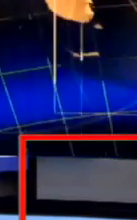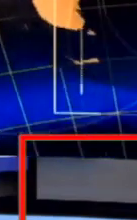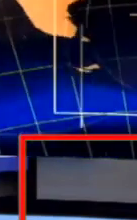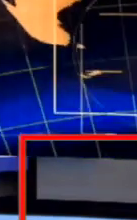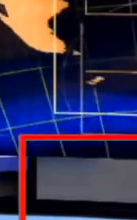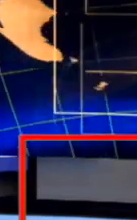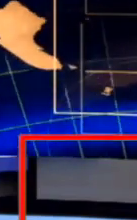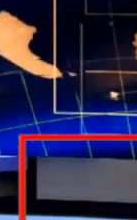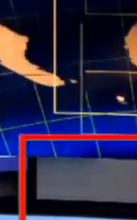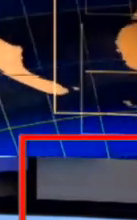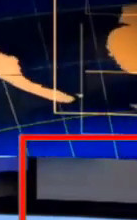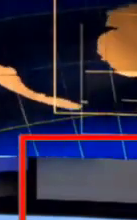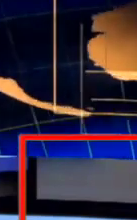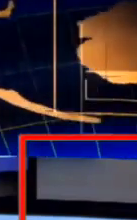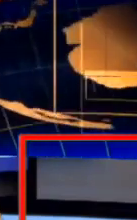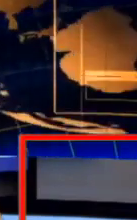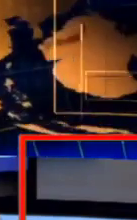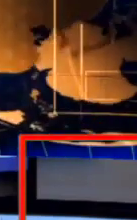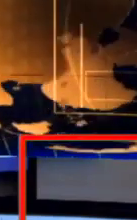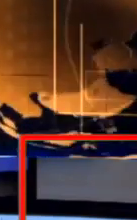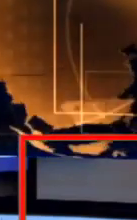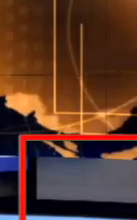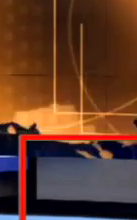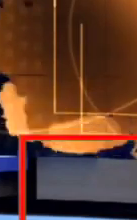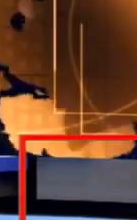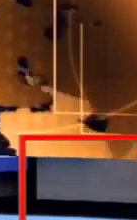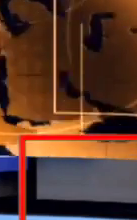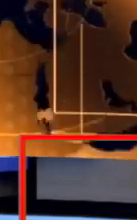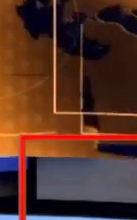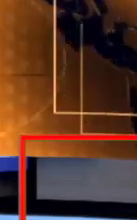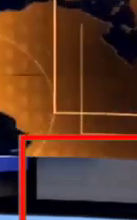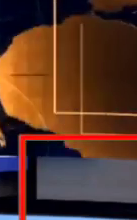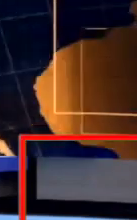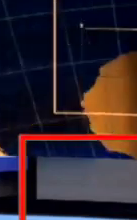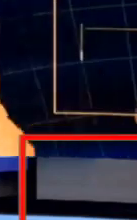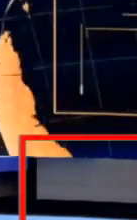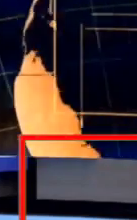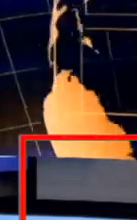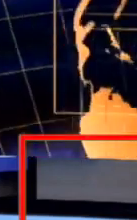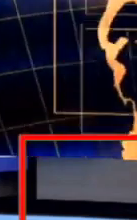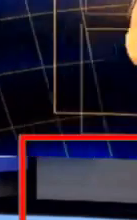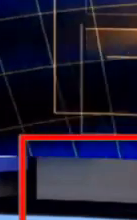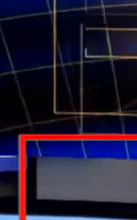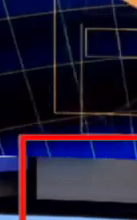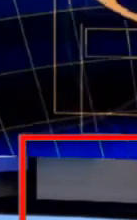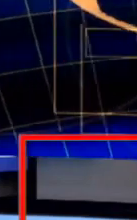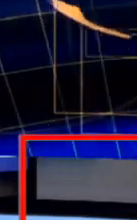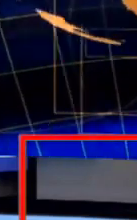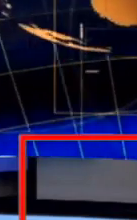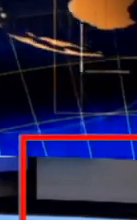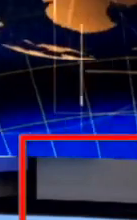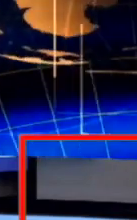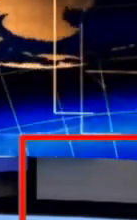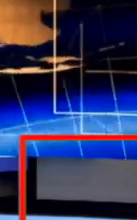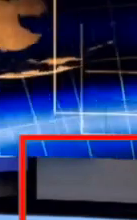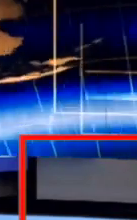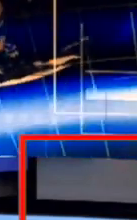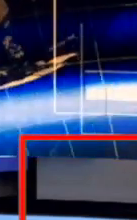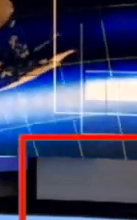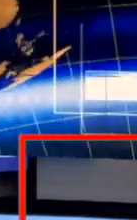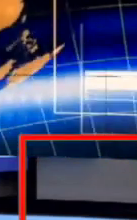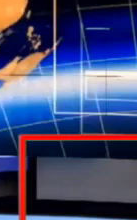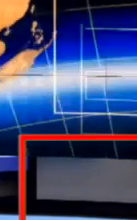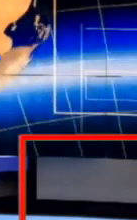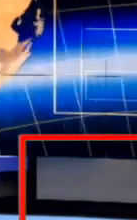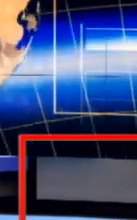escuchando, prestemos mucha atención y es que el día de hoy el presidente mostró un audio bastante comprometedor